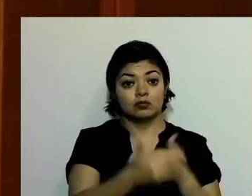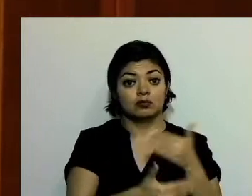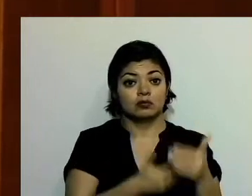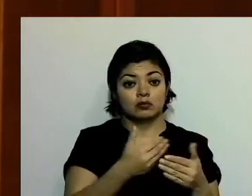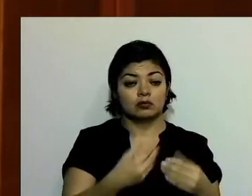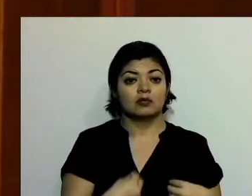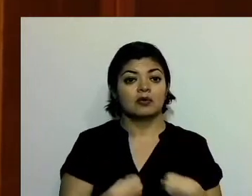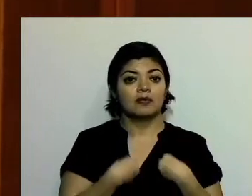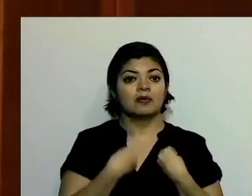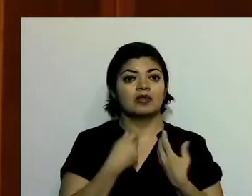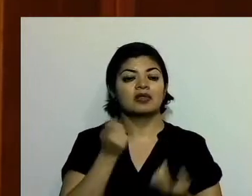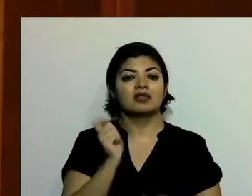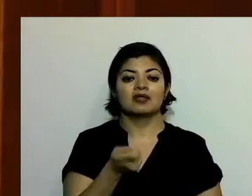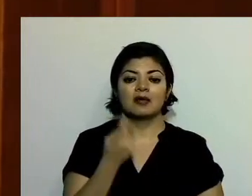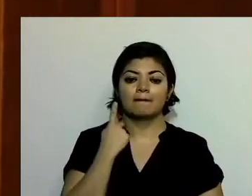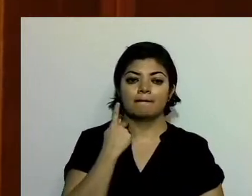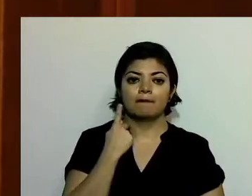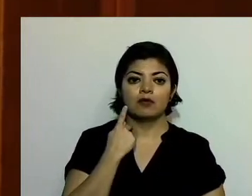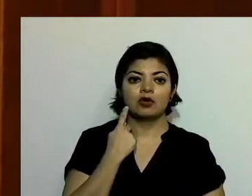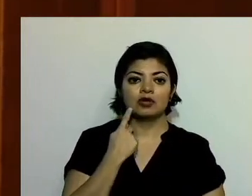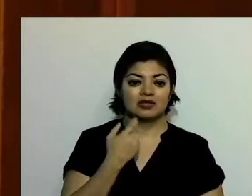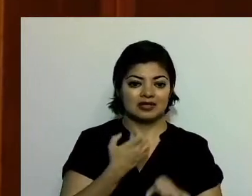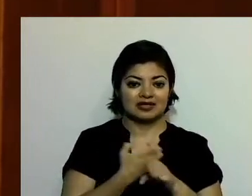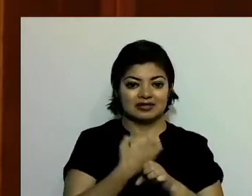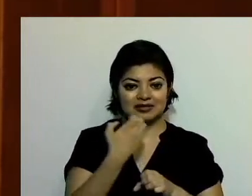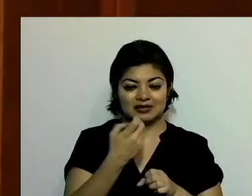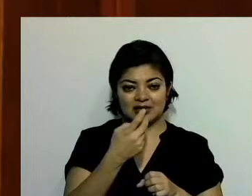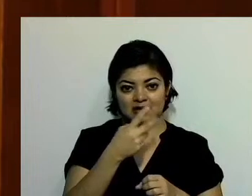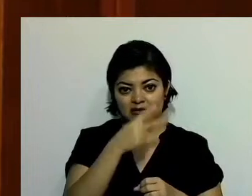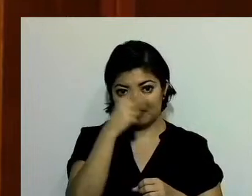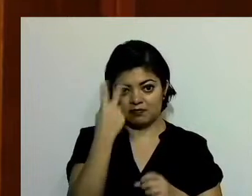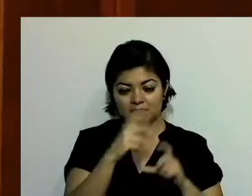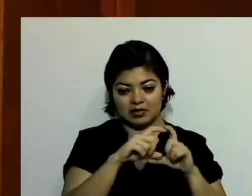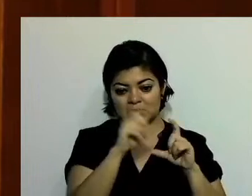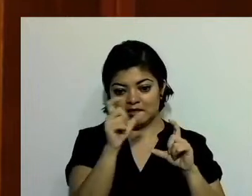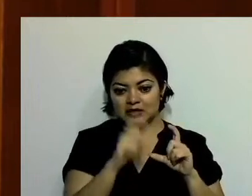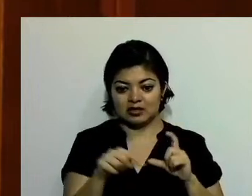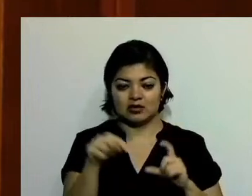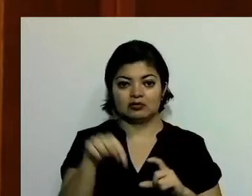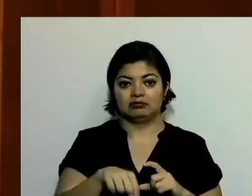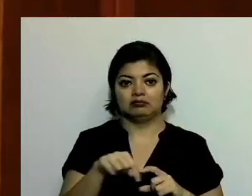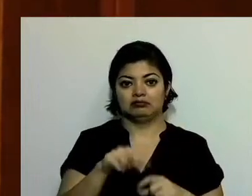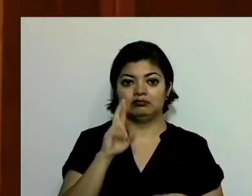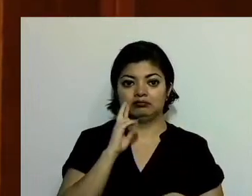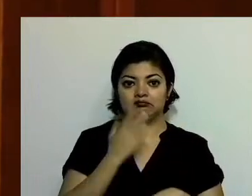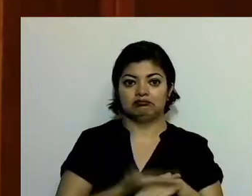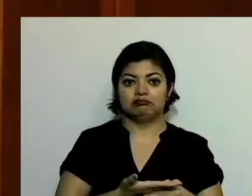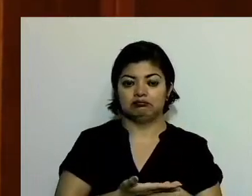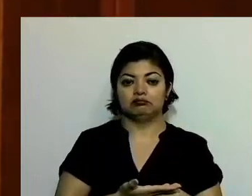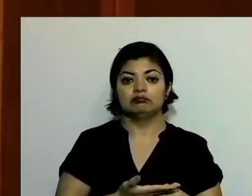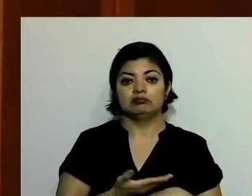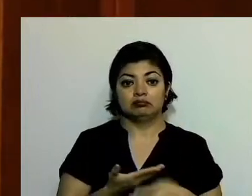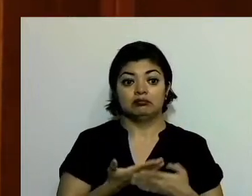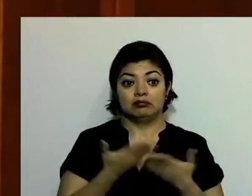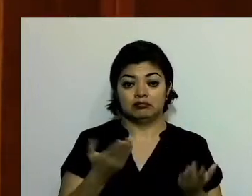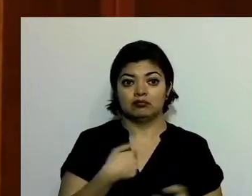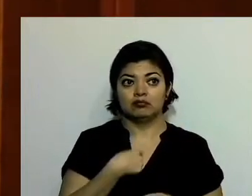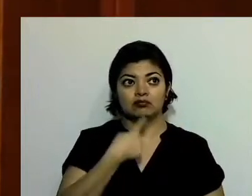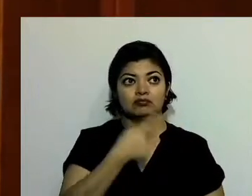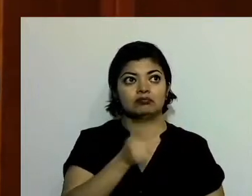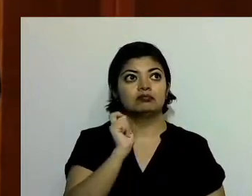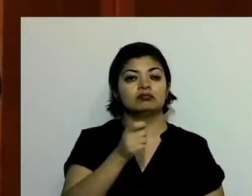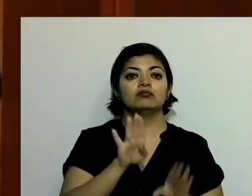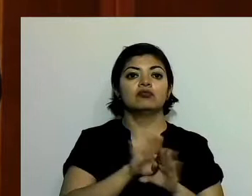política del Estado y del país, aquí en el Estado de México, en este poder, que reitero, es el primigenio